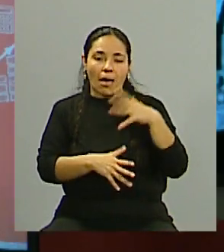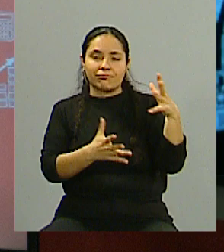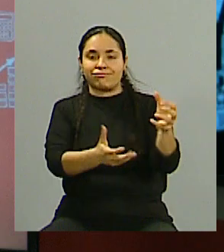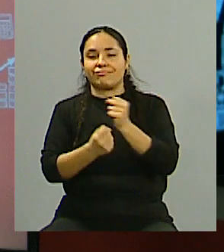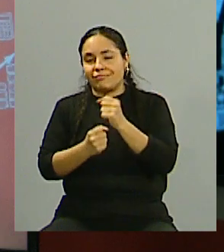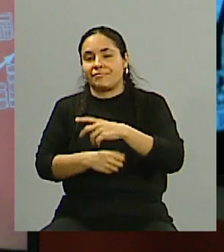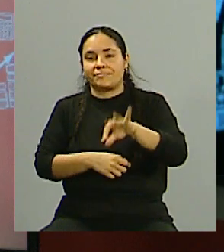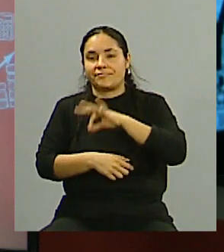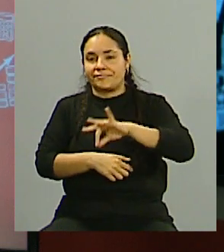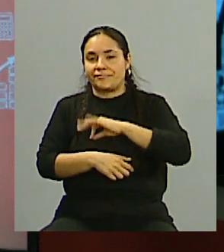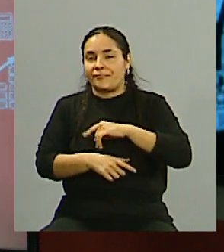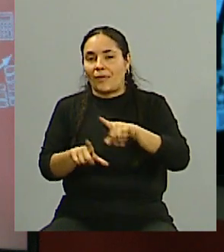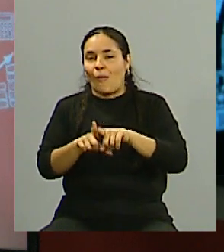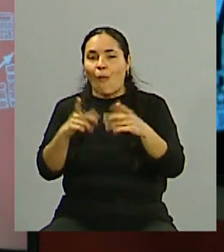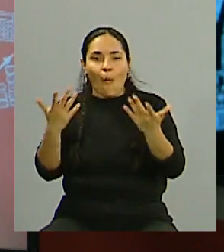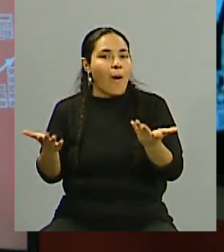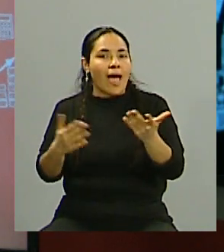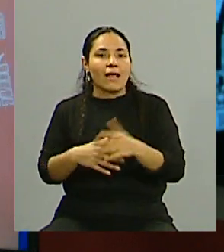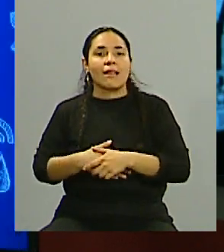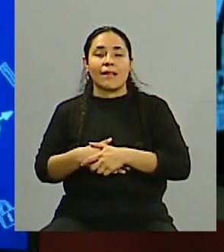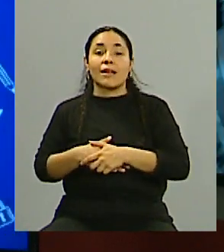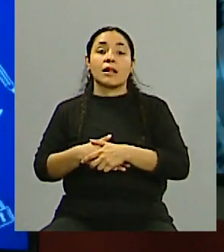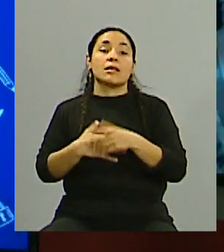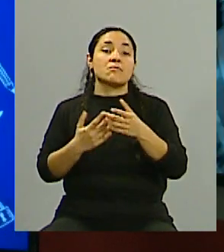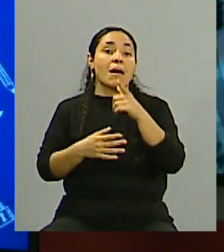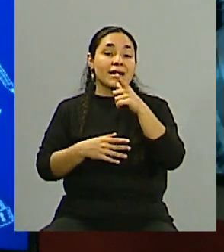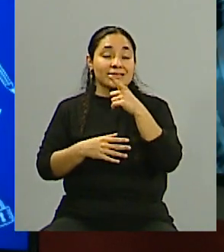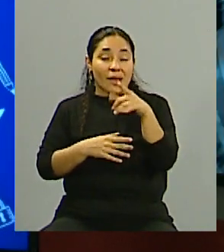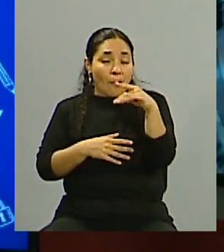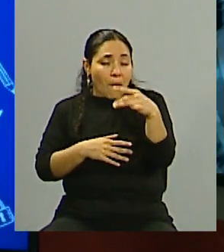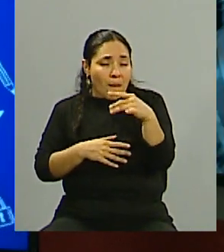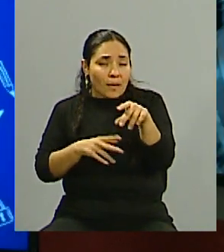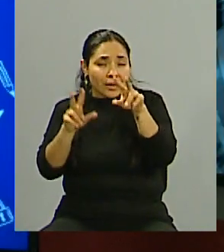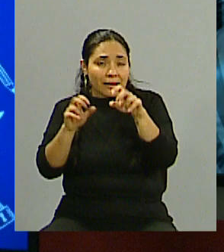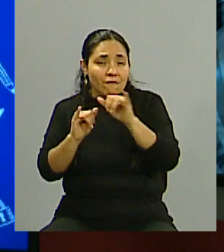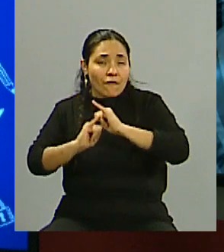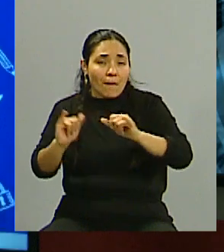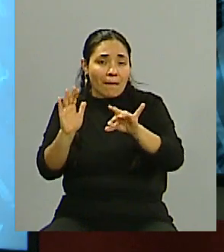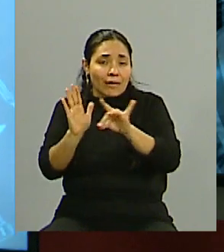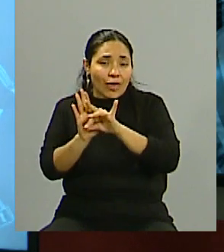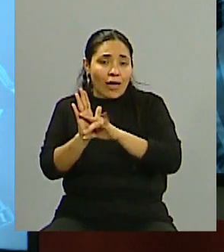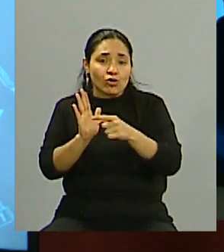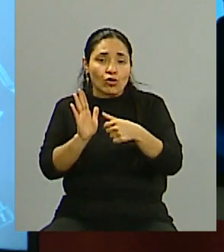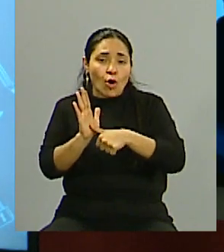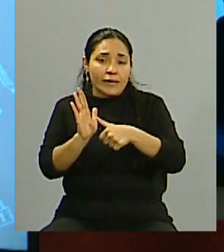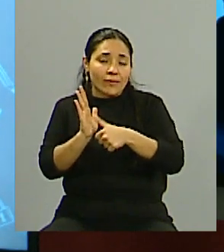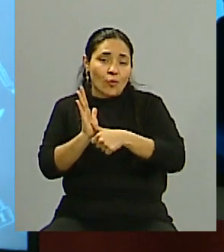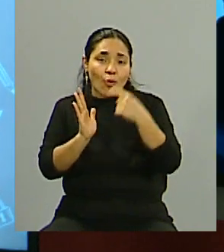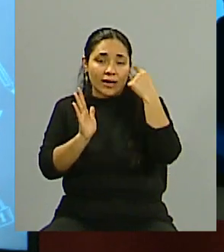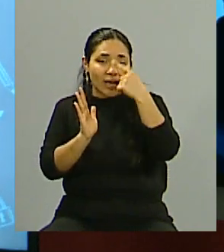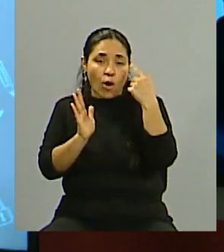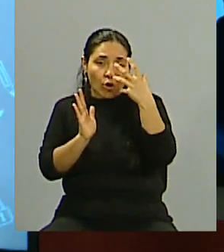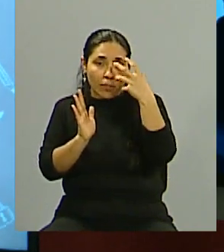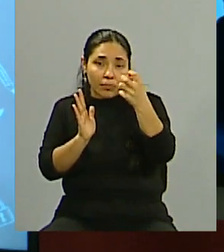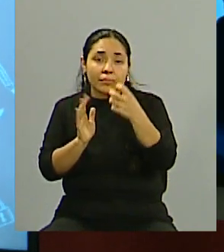hasta económica y no tan, podríamos decir, única como este iris o como usted hacía el ejemplo recién y lo ponía al